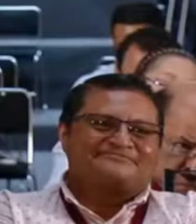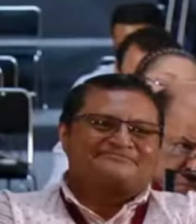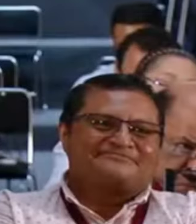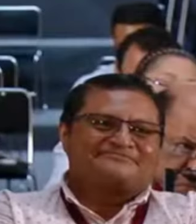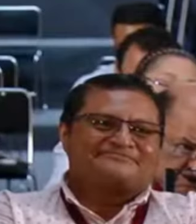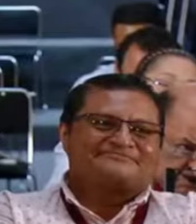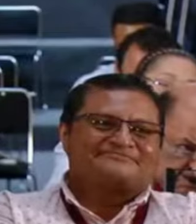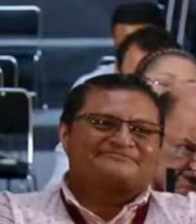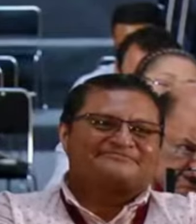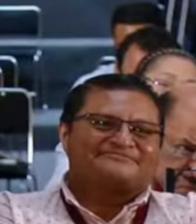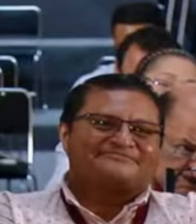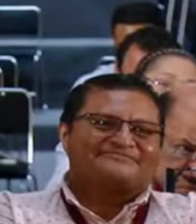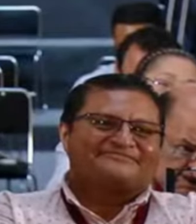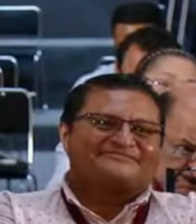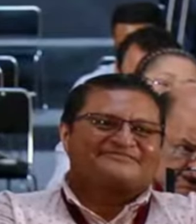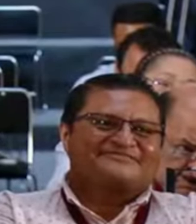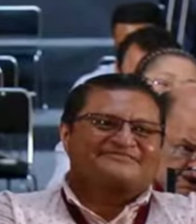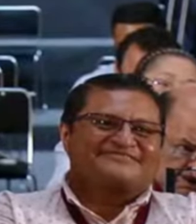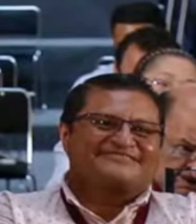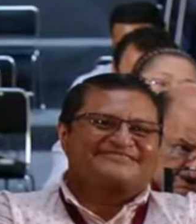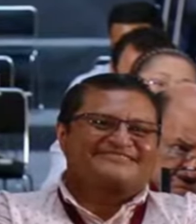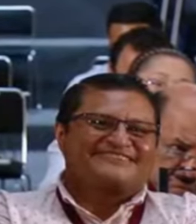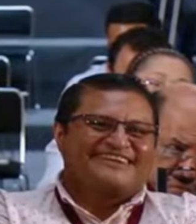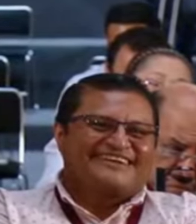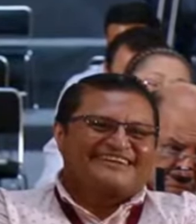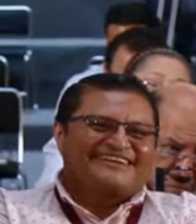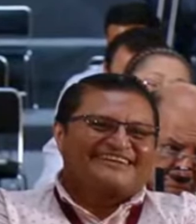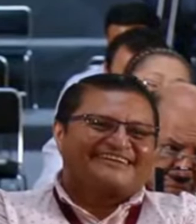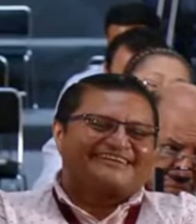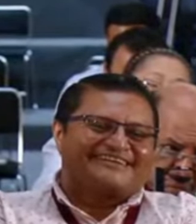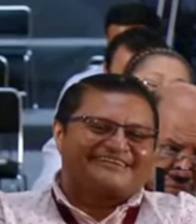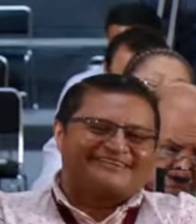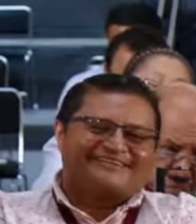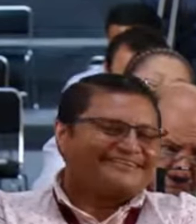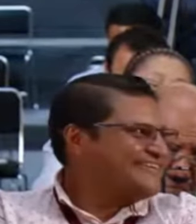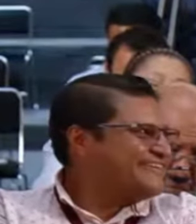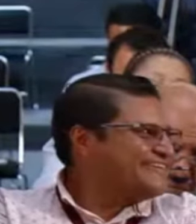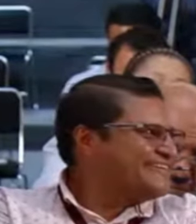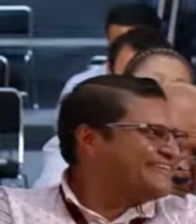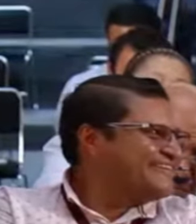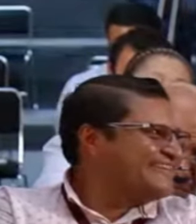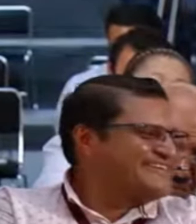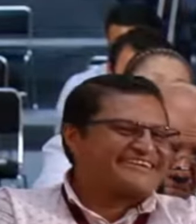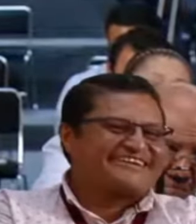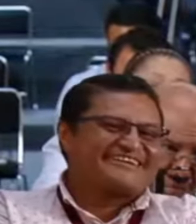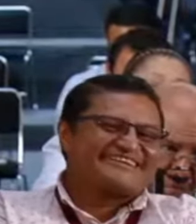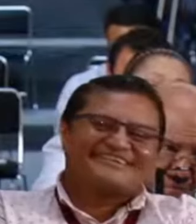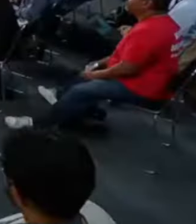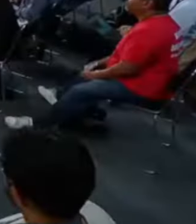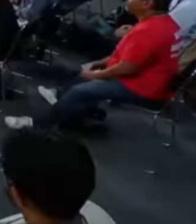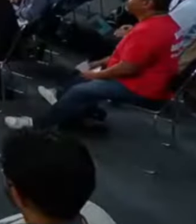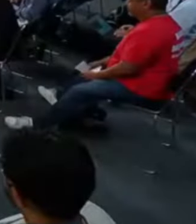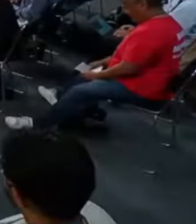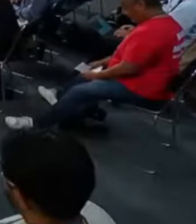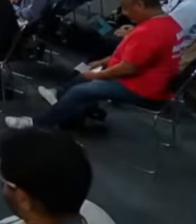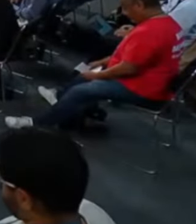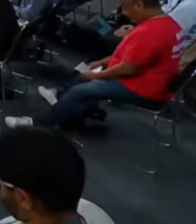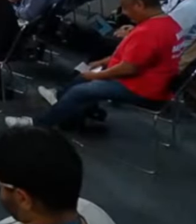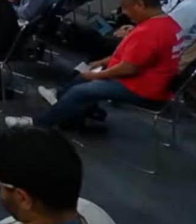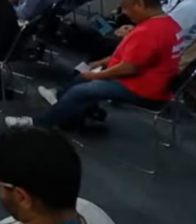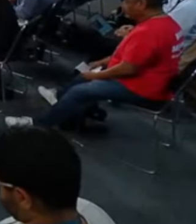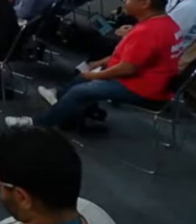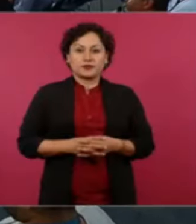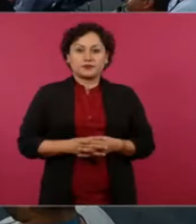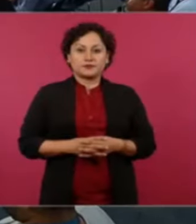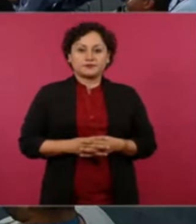ley para desaparecer las fiestas patronales, que cerrará los templos como en la cristiada y que incluso